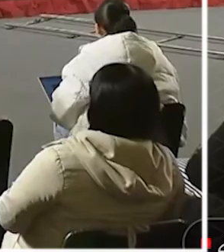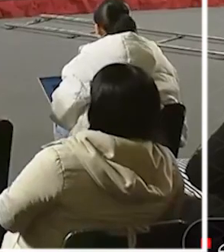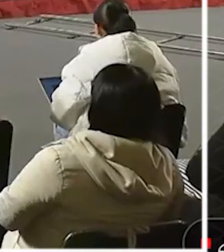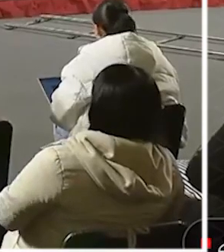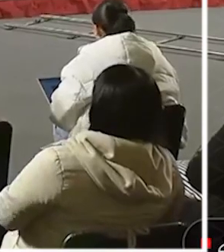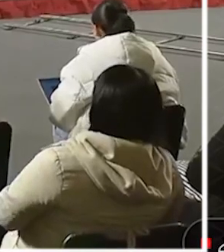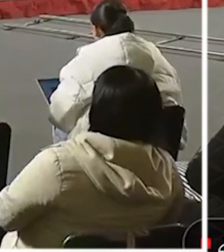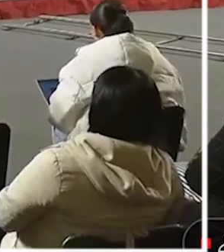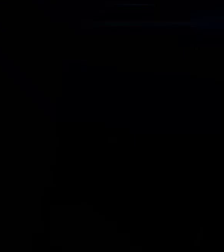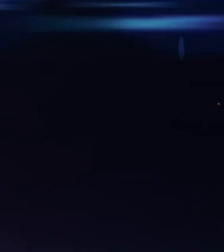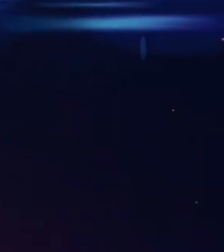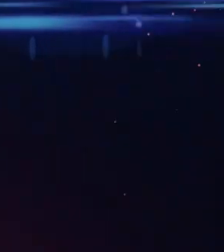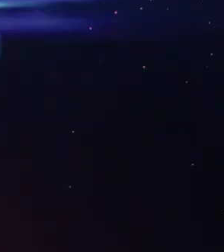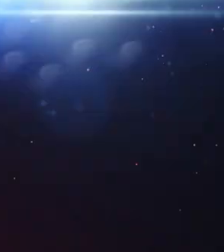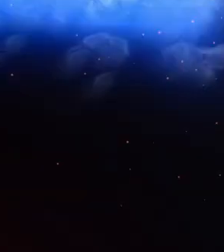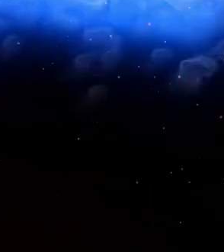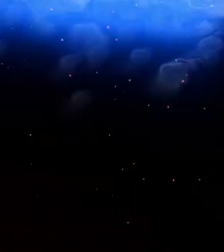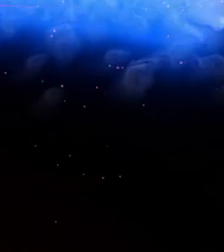continúan por su cuenta